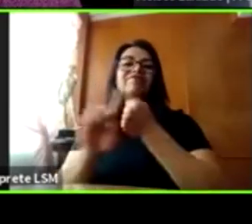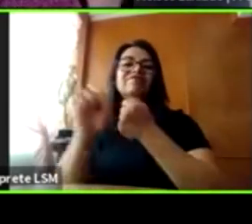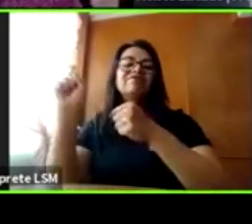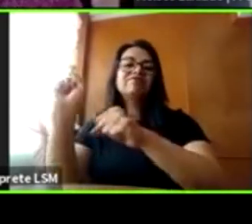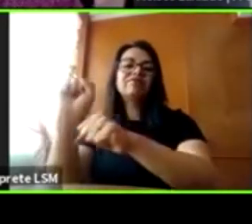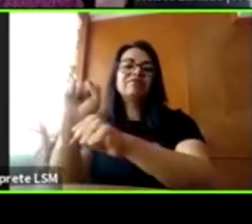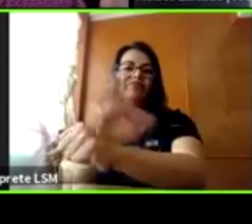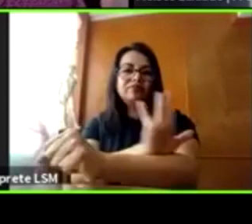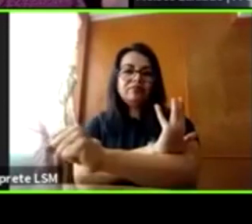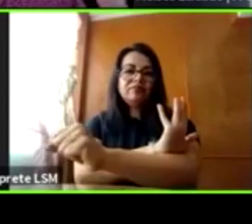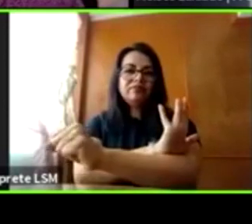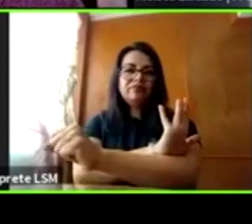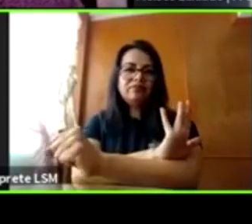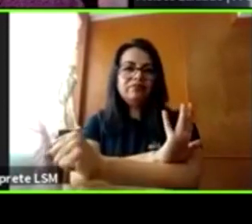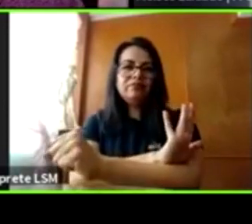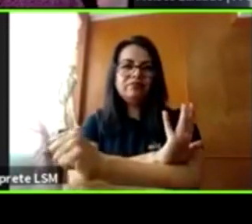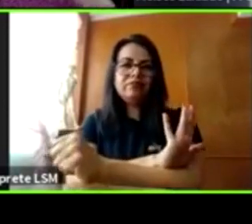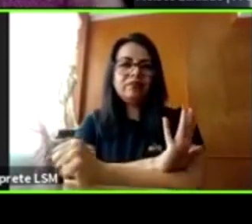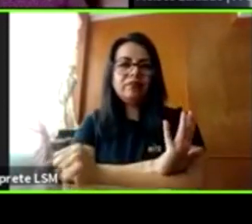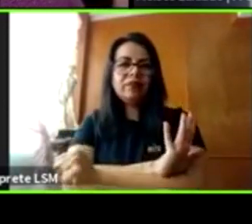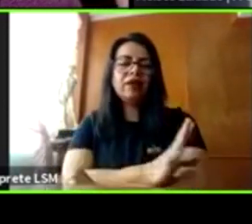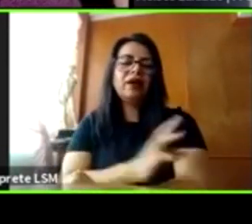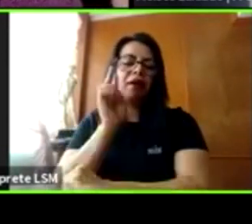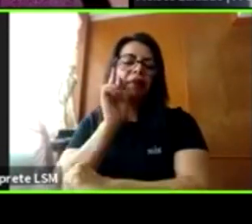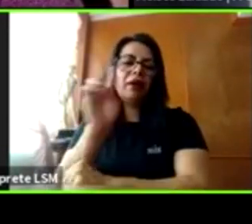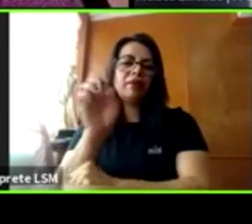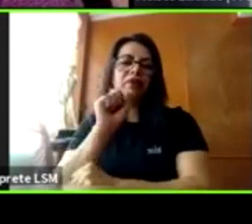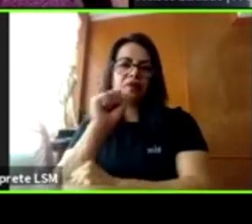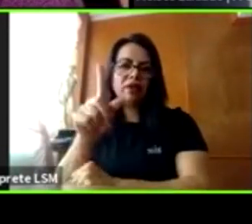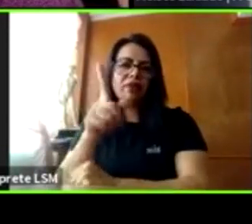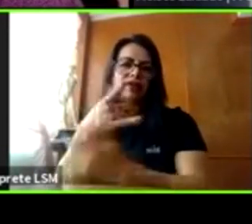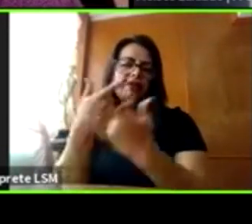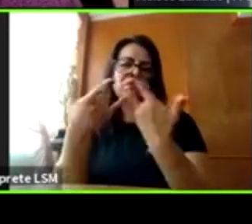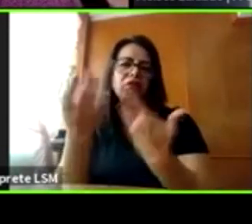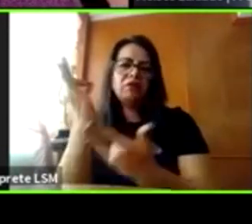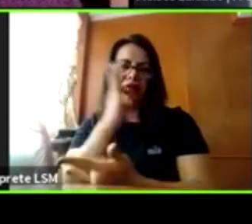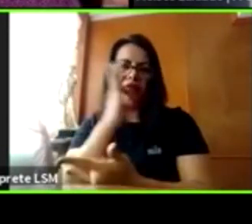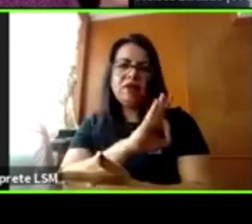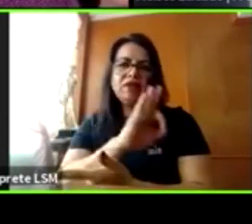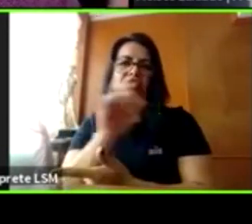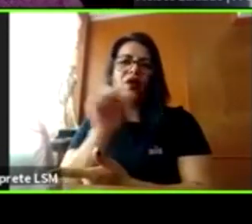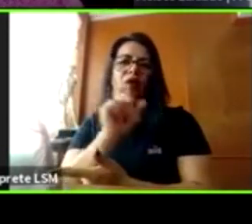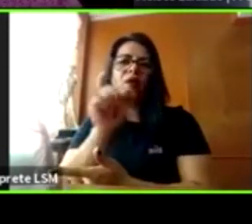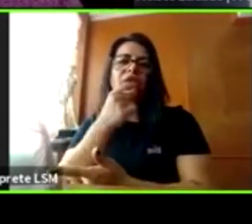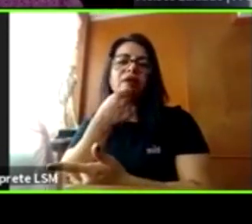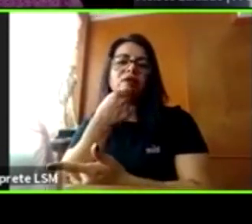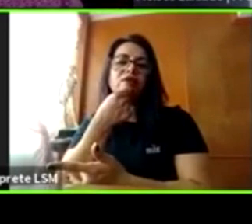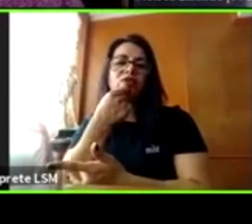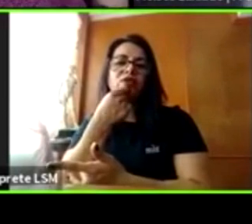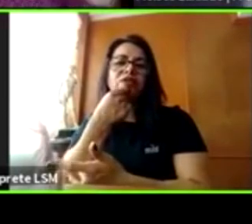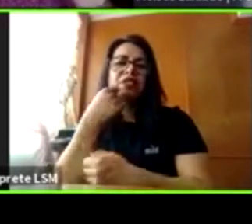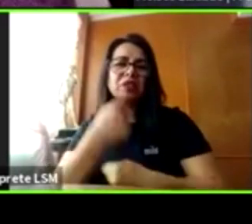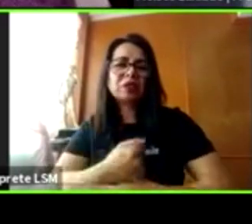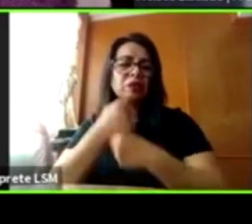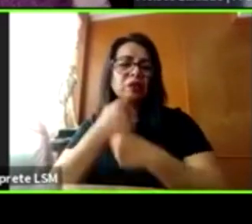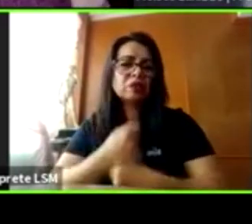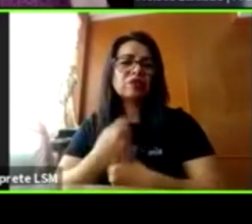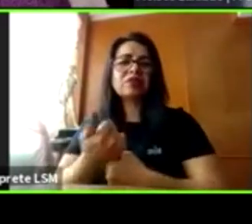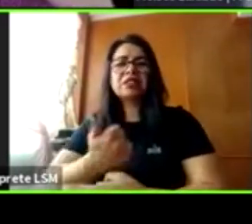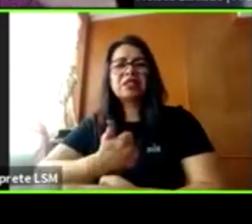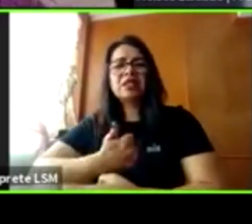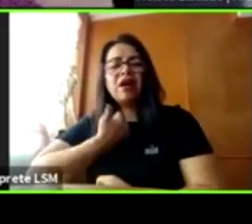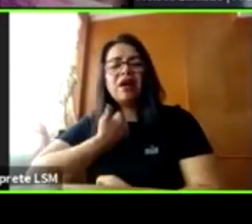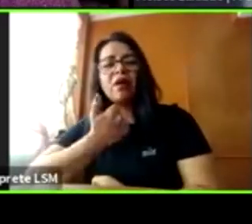Tenemos aquí también esto que es un mito de ver que todos los niños que sufren violencia o abuso van a estar tristes en un rincón con su carita